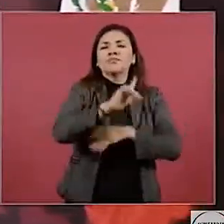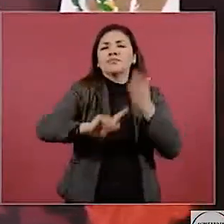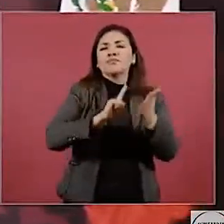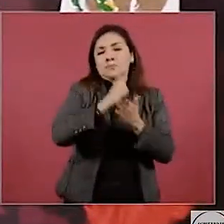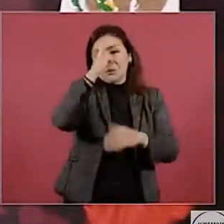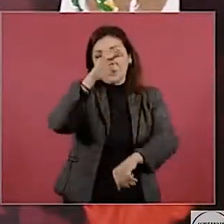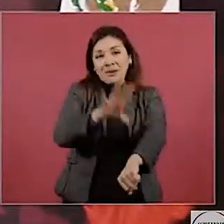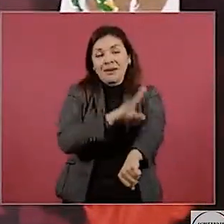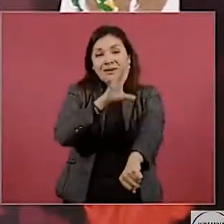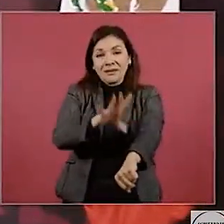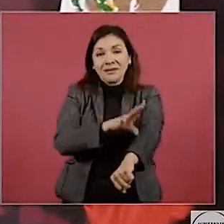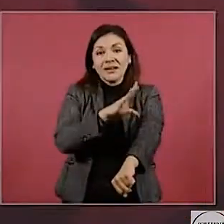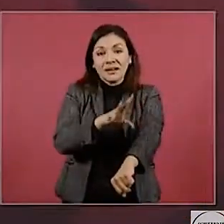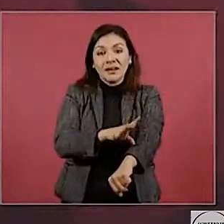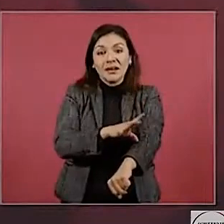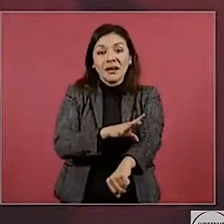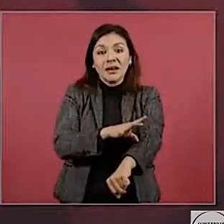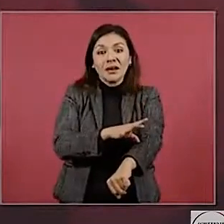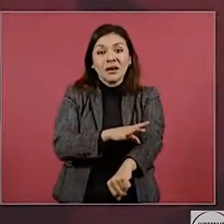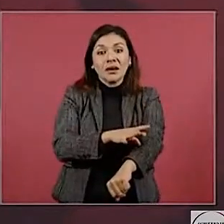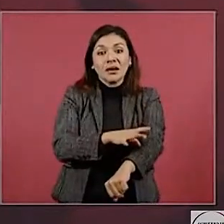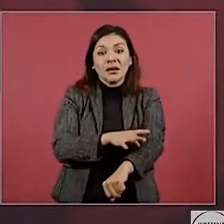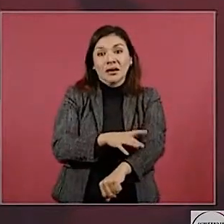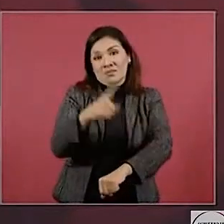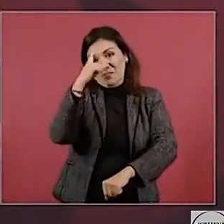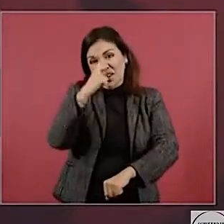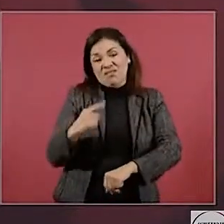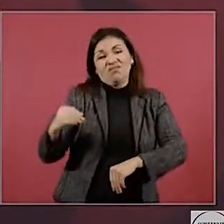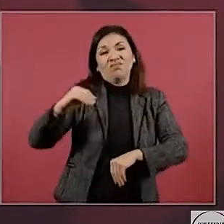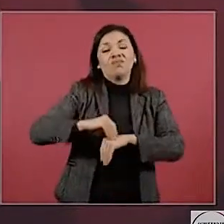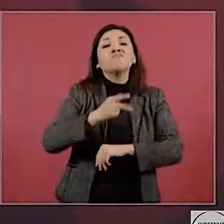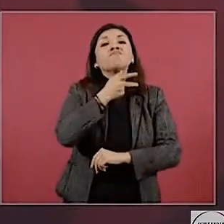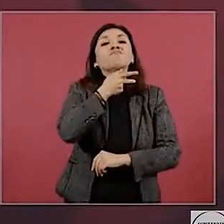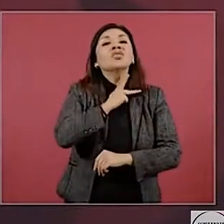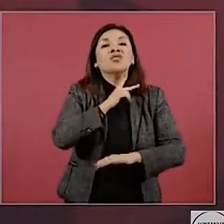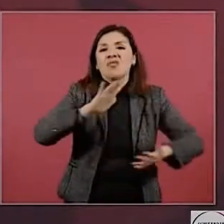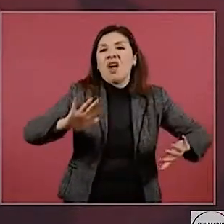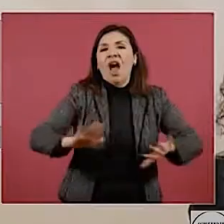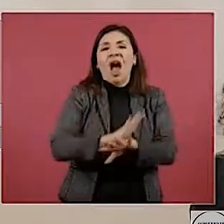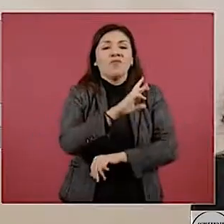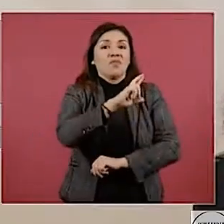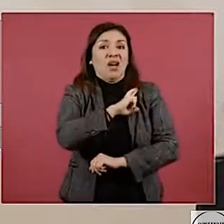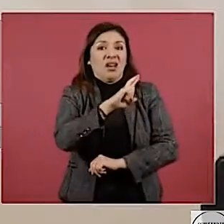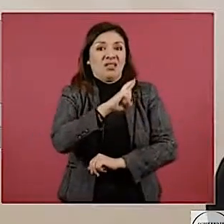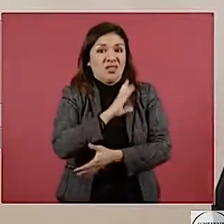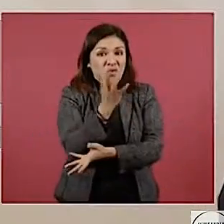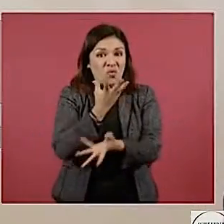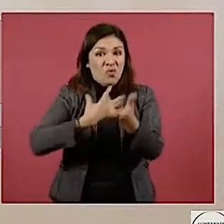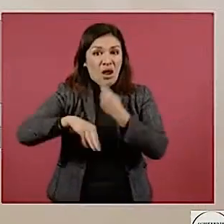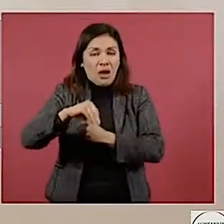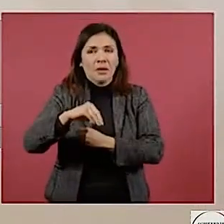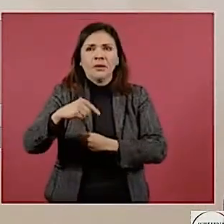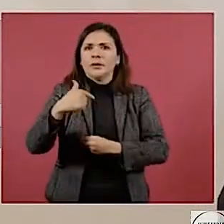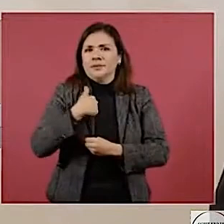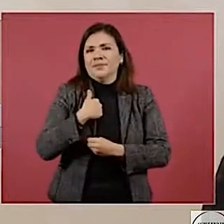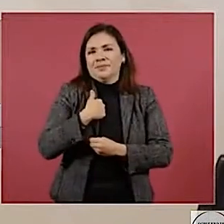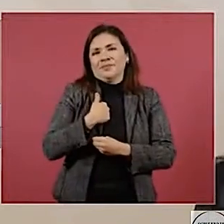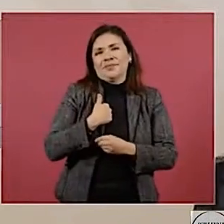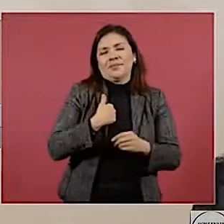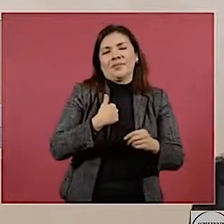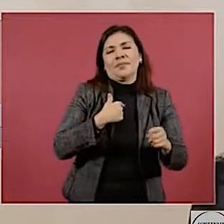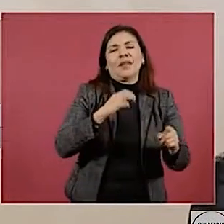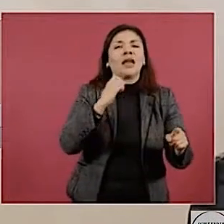la privatización del petróleo, estábamos nosotros en la oposición